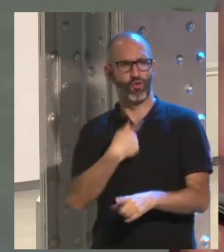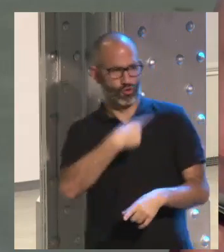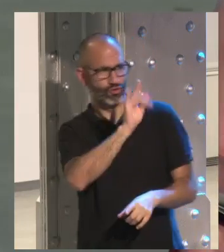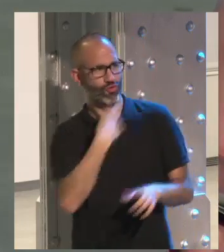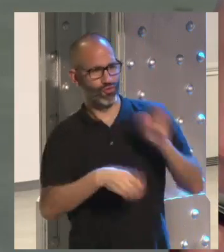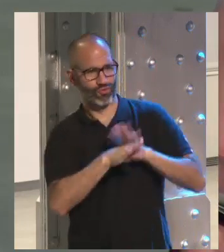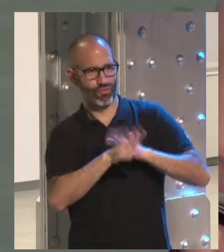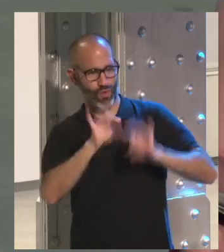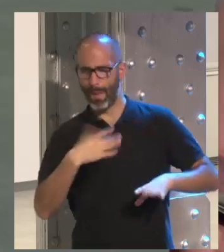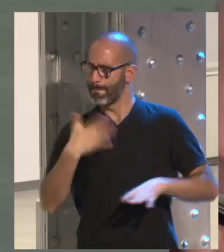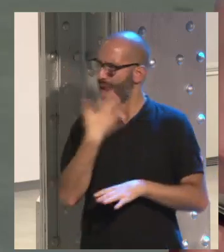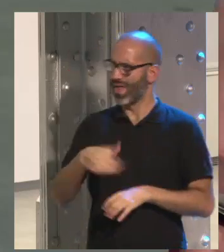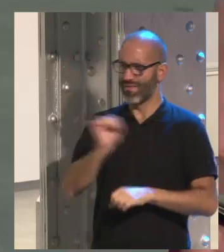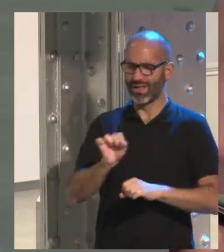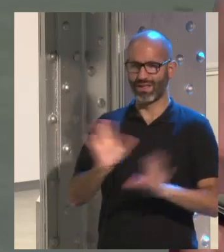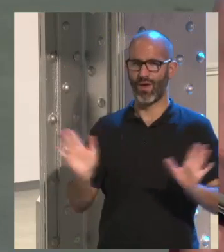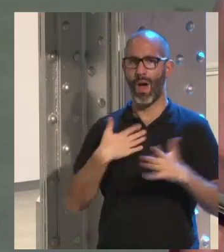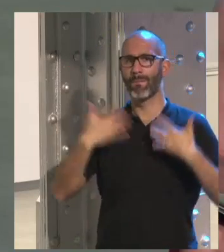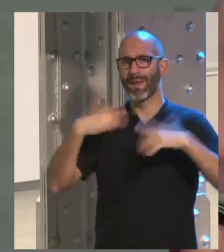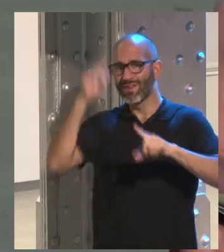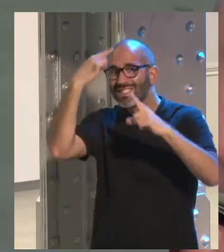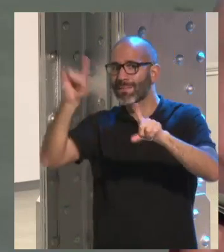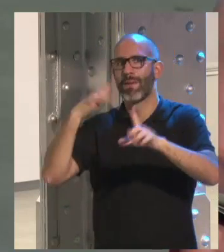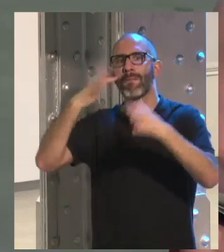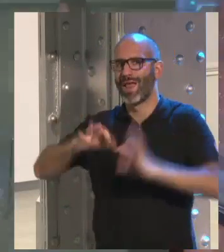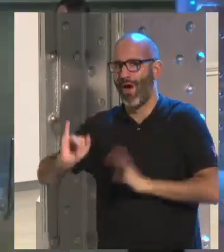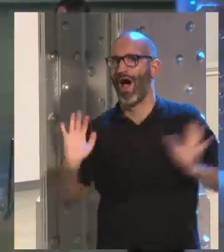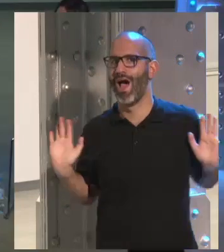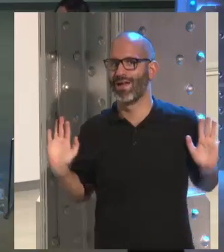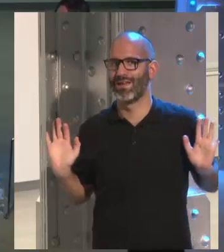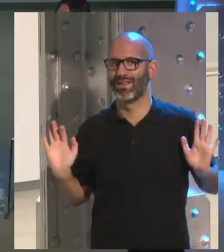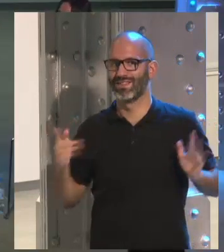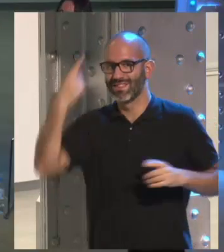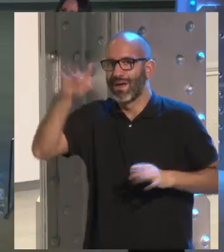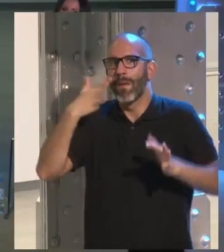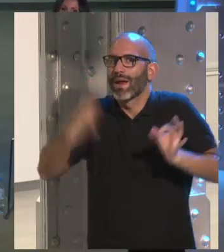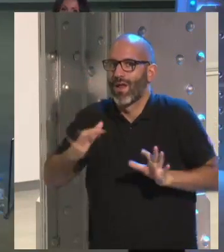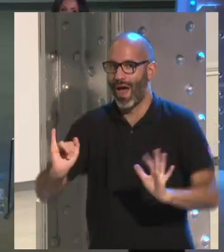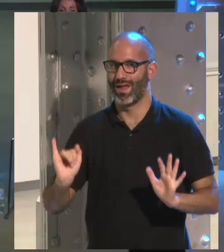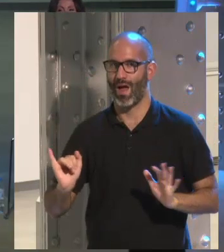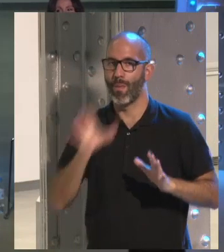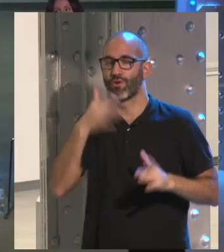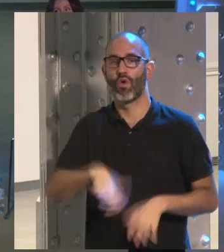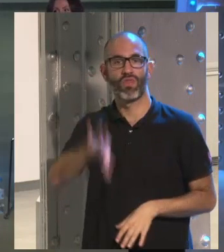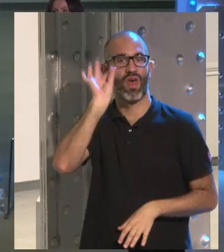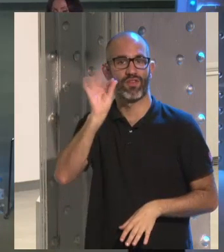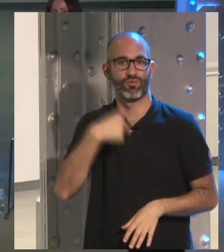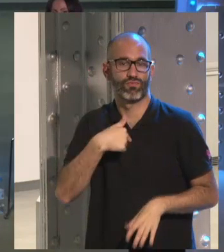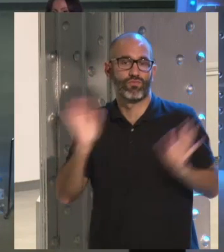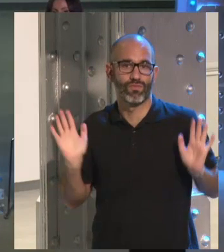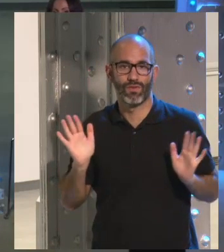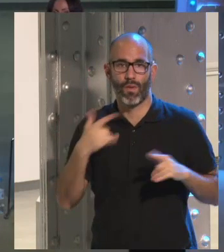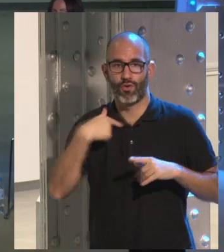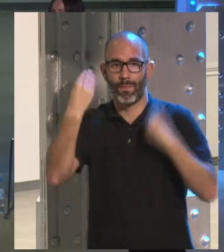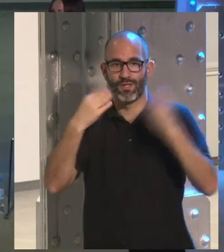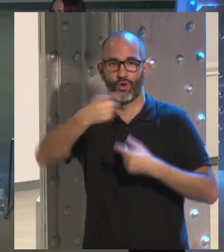parece fantástico, pero que se pasa lo que te arriesgas. Esto es así. Entonces, yo tomo una decisión y yo creo que lo que tiene